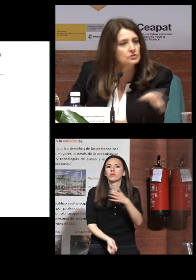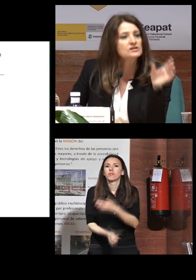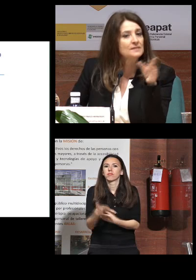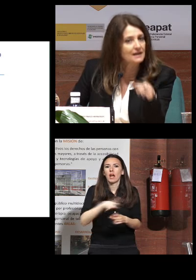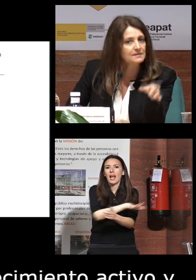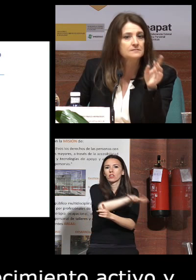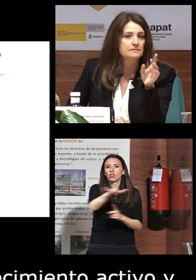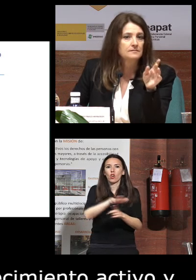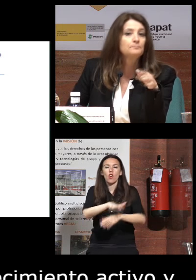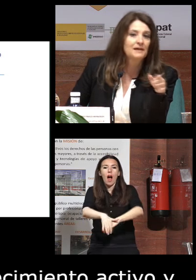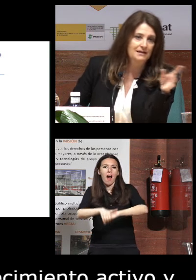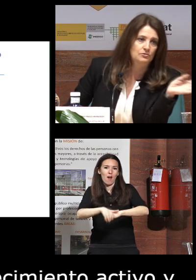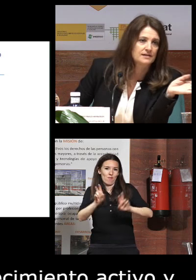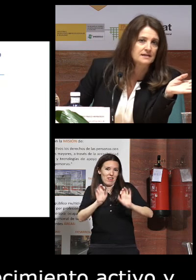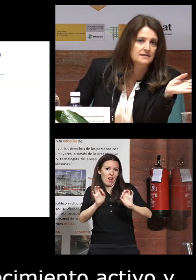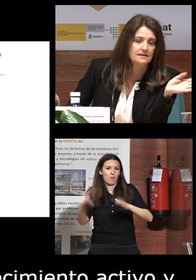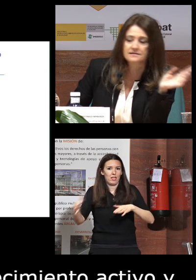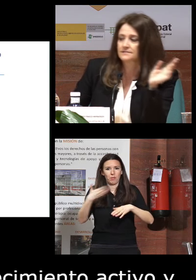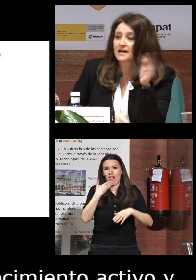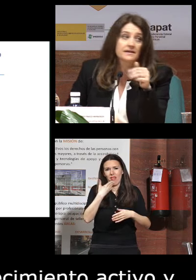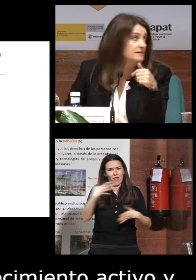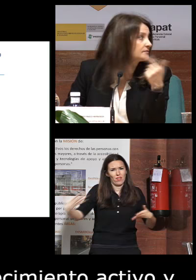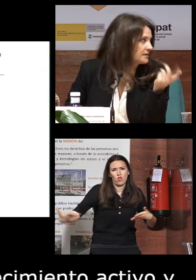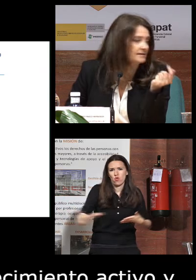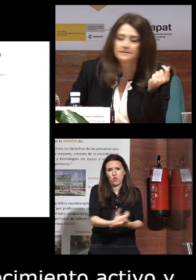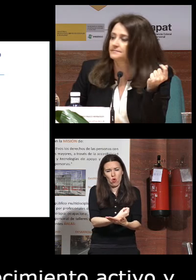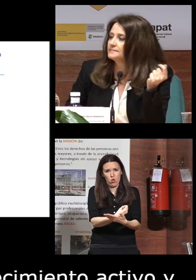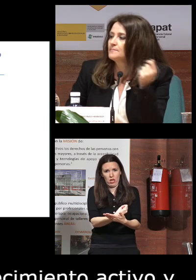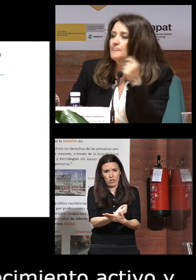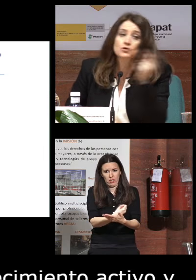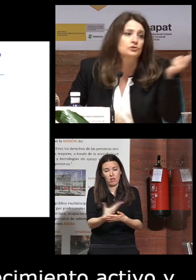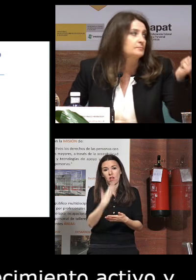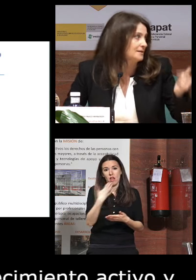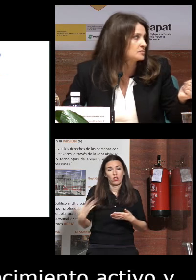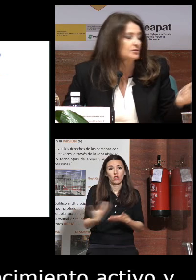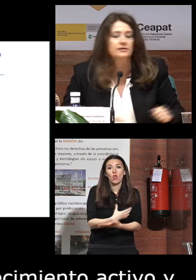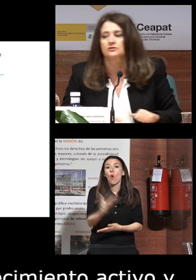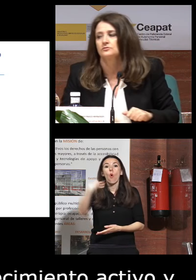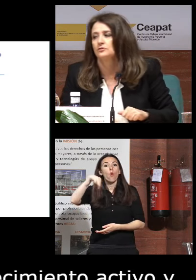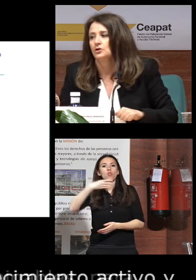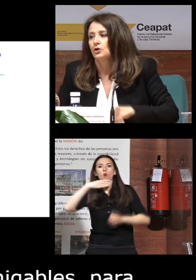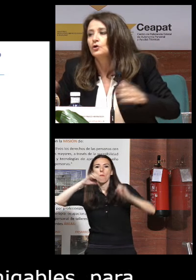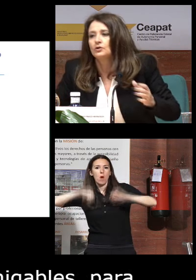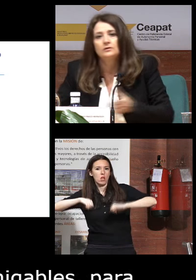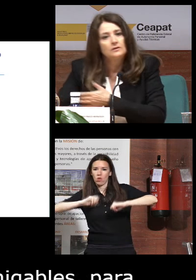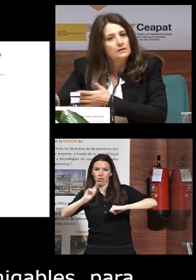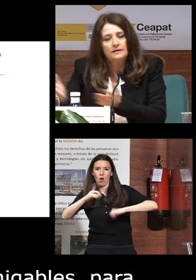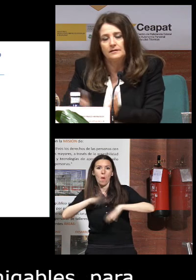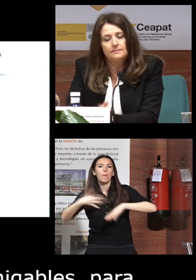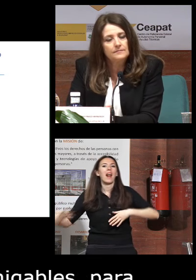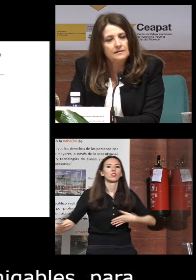entornos amigables para todas las edades age friendly no sólo para los mayores o